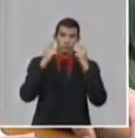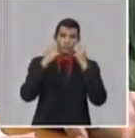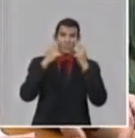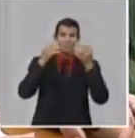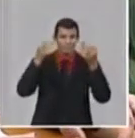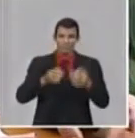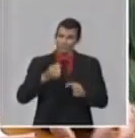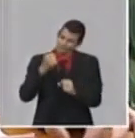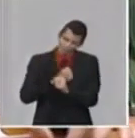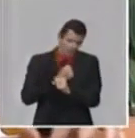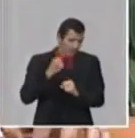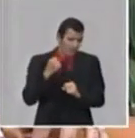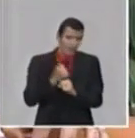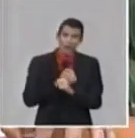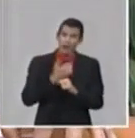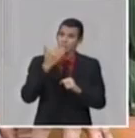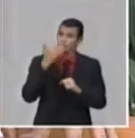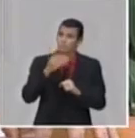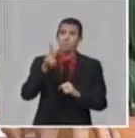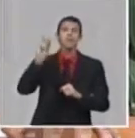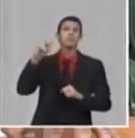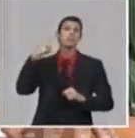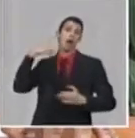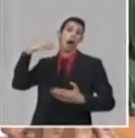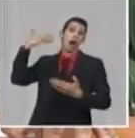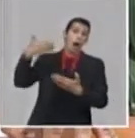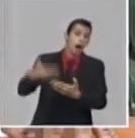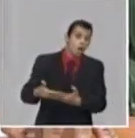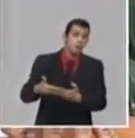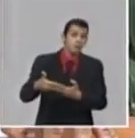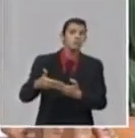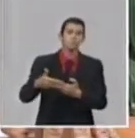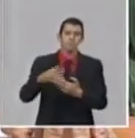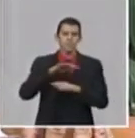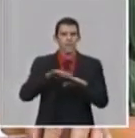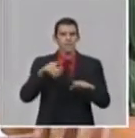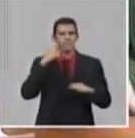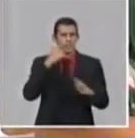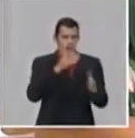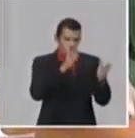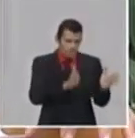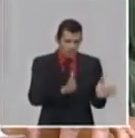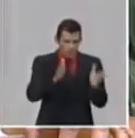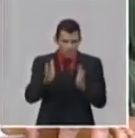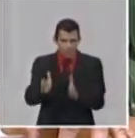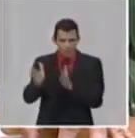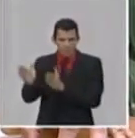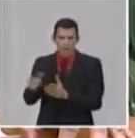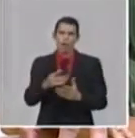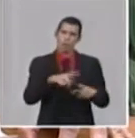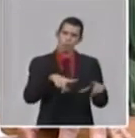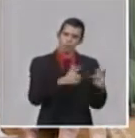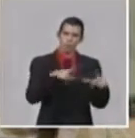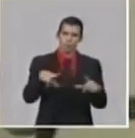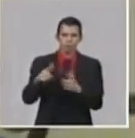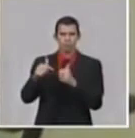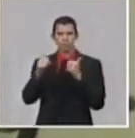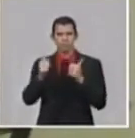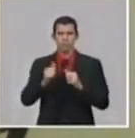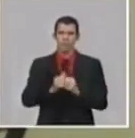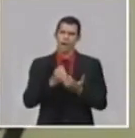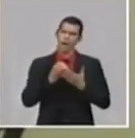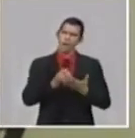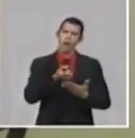molécula que ya había transitado por un ensayo clínico fase 1 para pacientes con artritis reumatoide